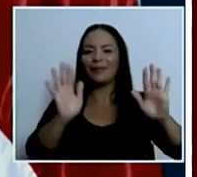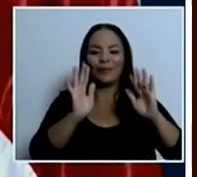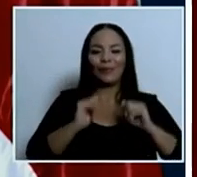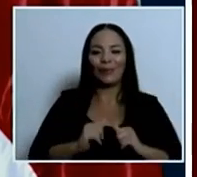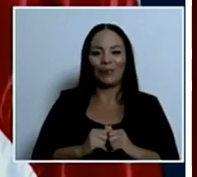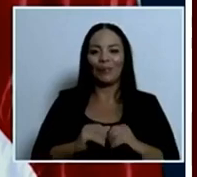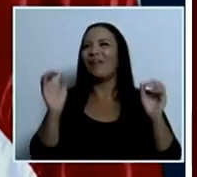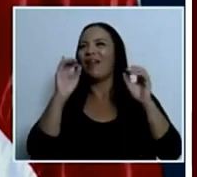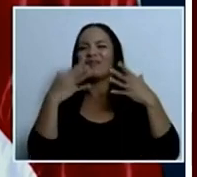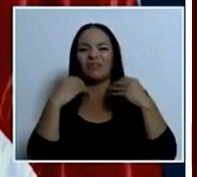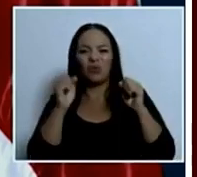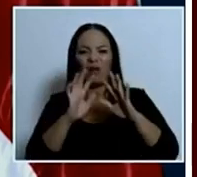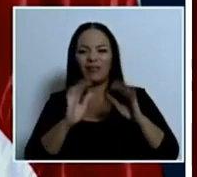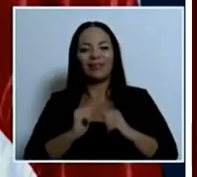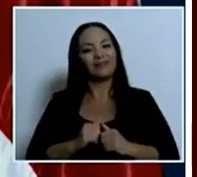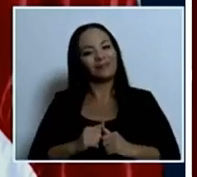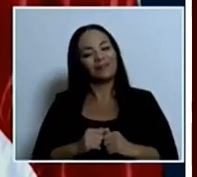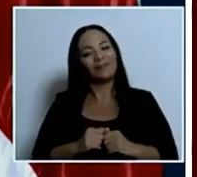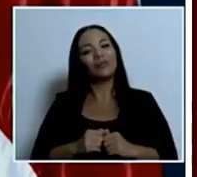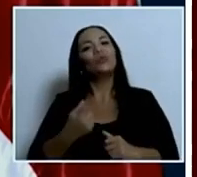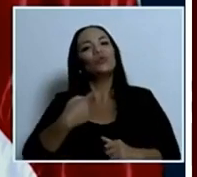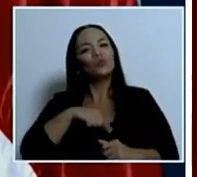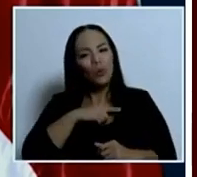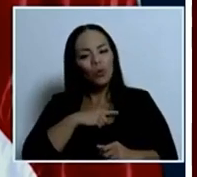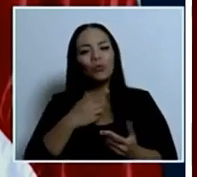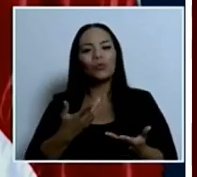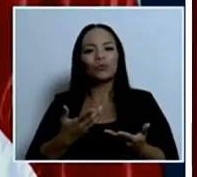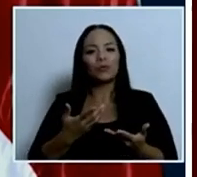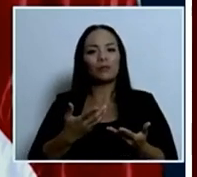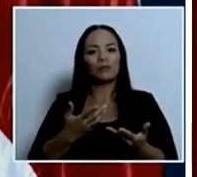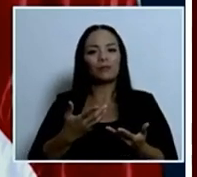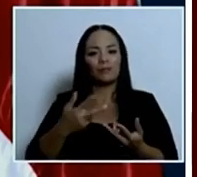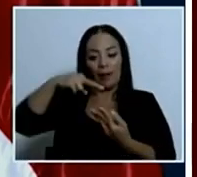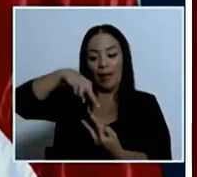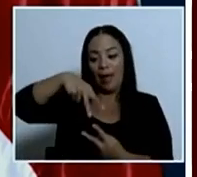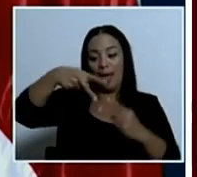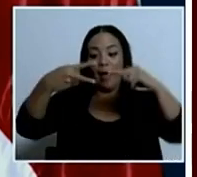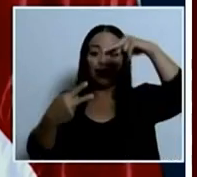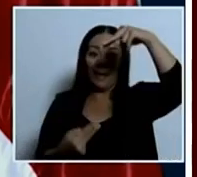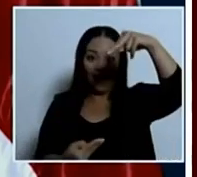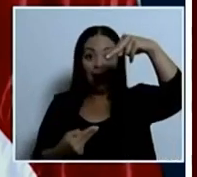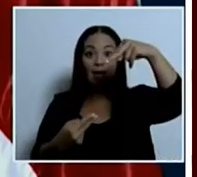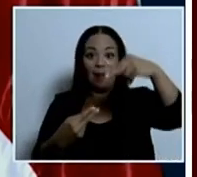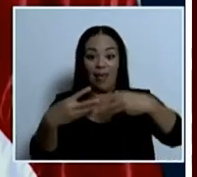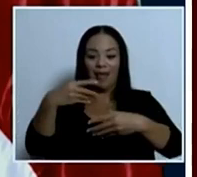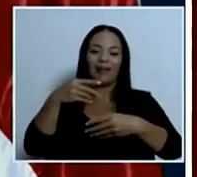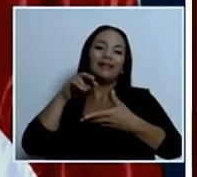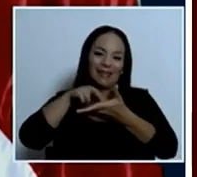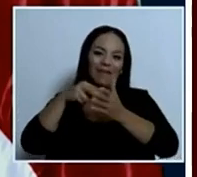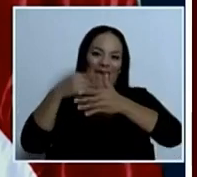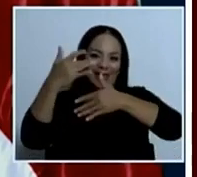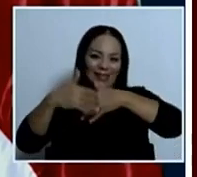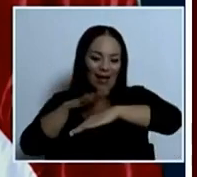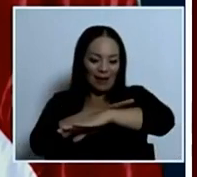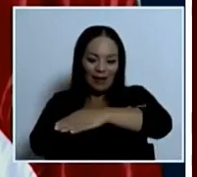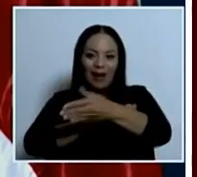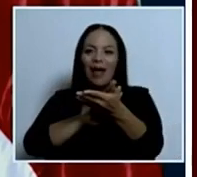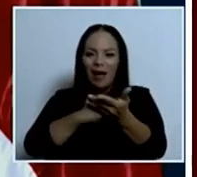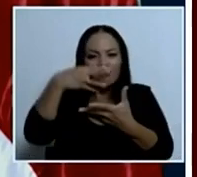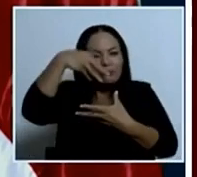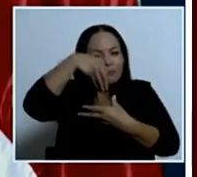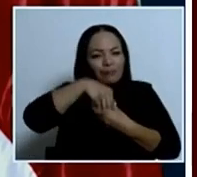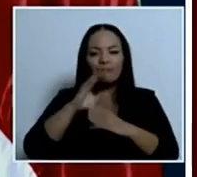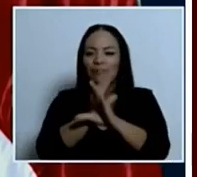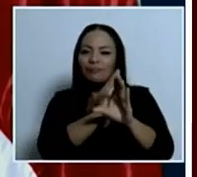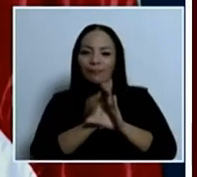Eso lo llevamos en el corazón, en el ADN todos los costarricenses. Bueno, resulta